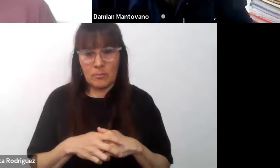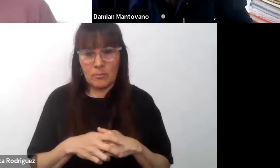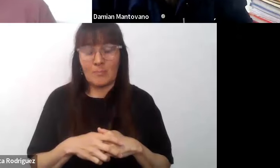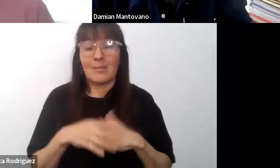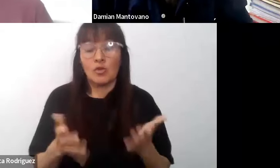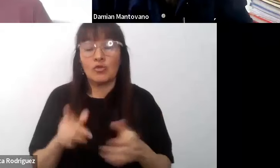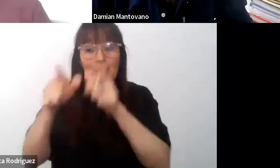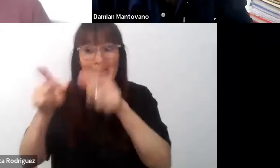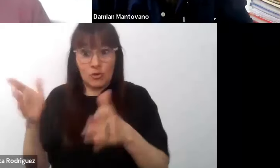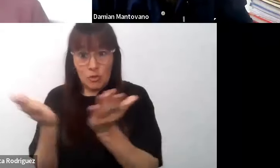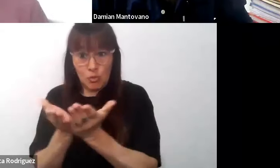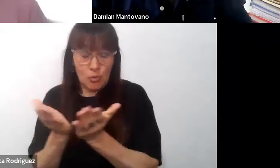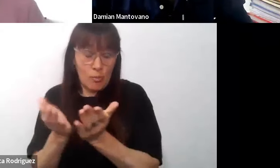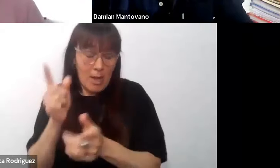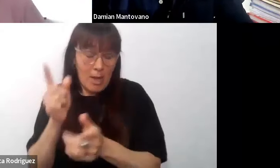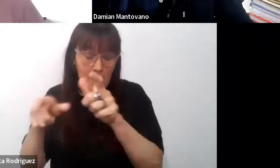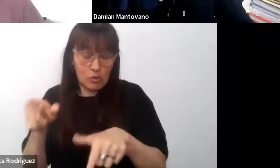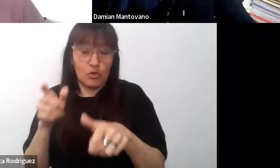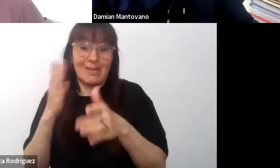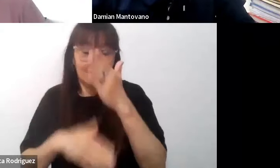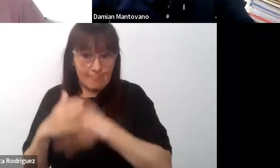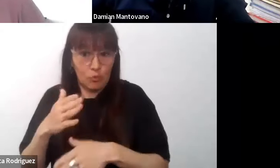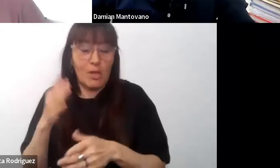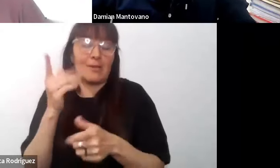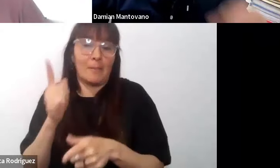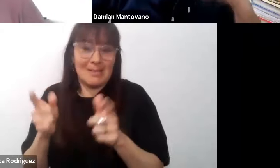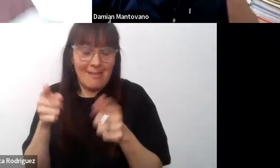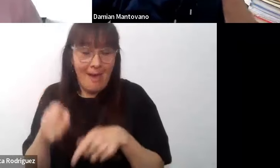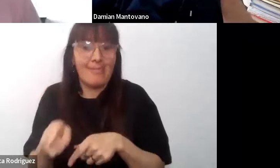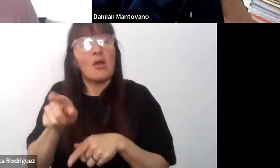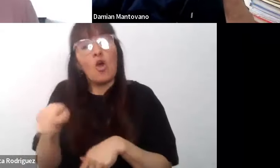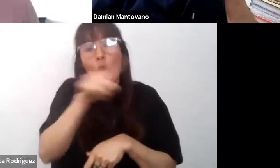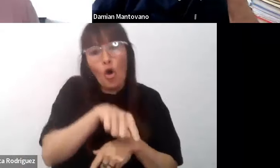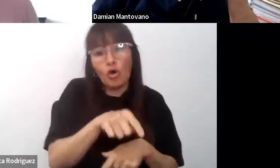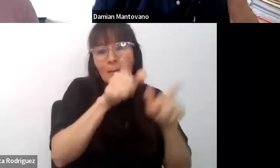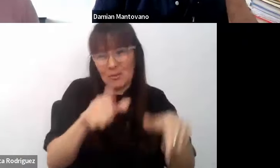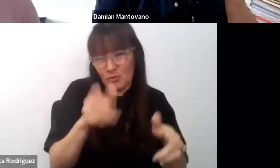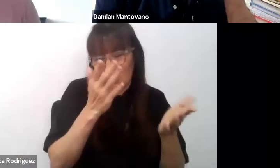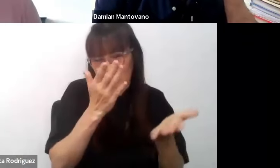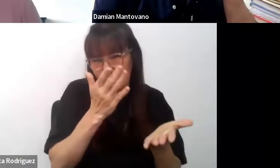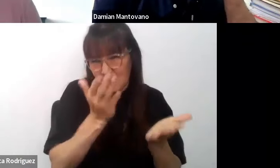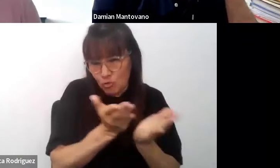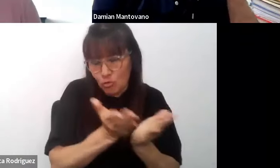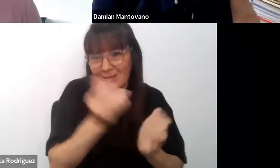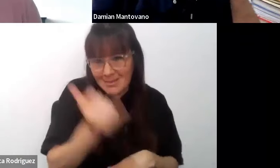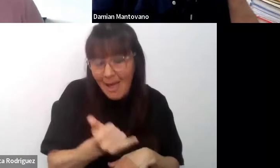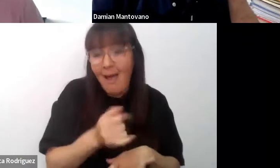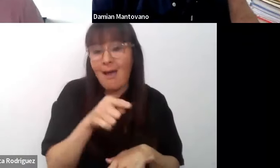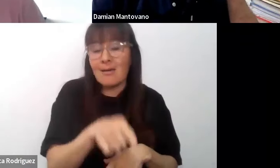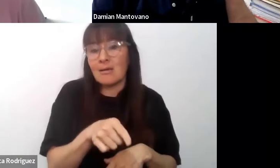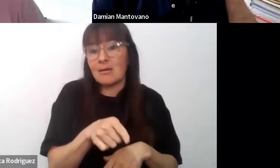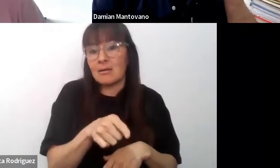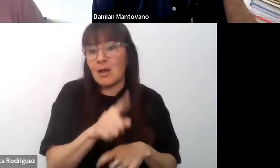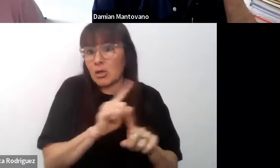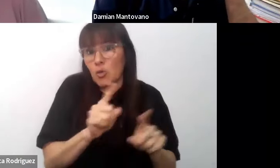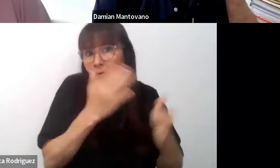estudiantes que tienen necesidades particulares, hay otros estudiantes que no se reconocen como en situación